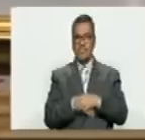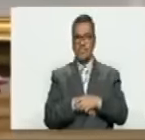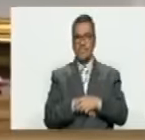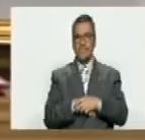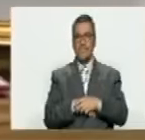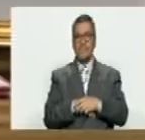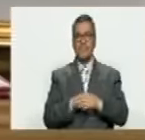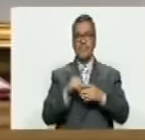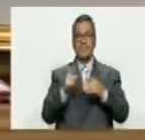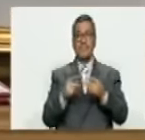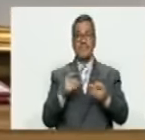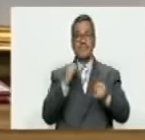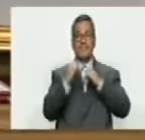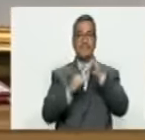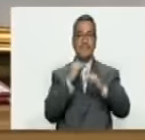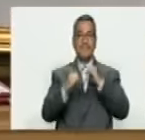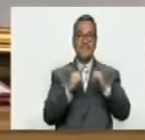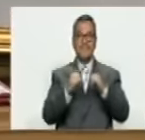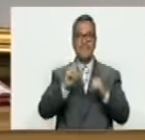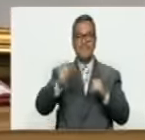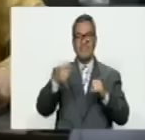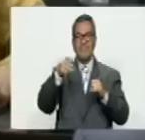Hasta al bebé Gerber se lo llevaron.